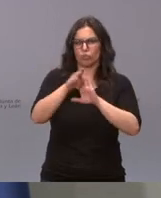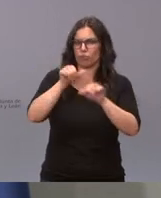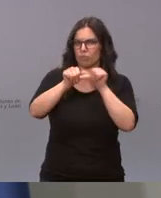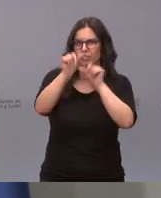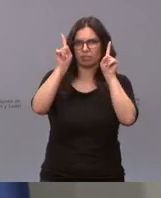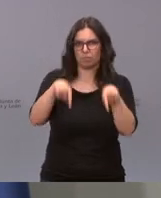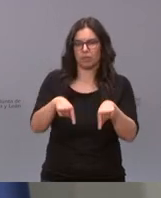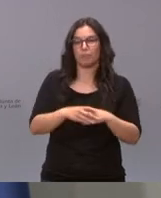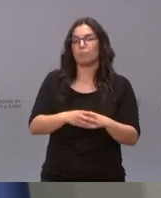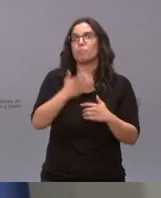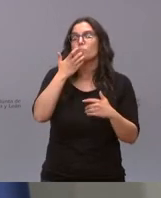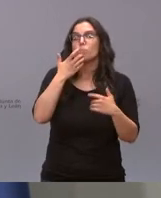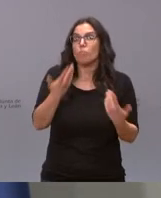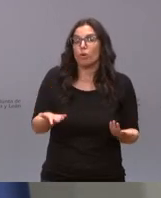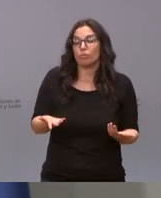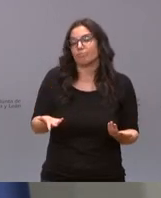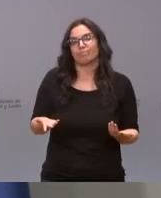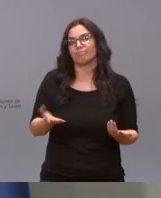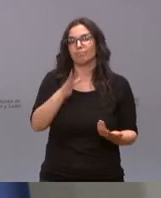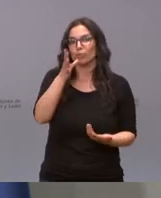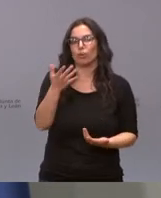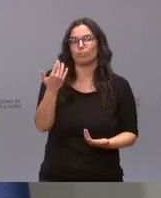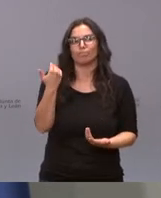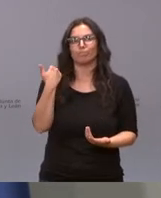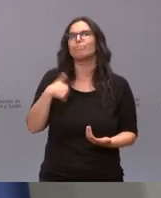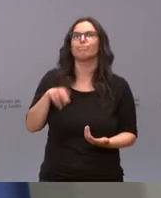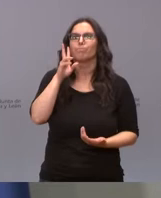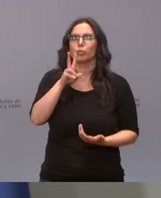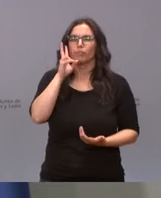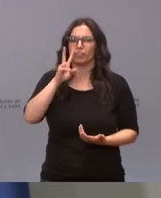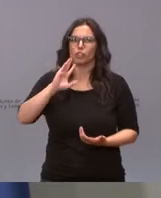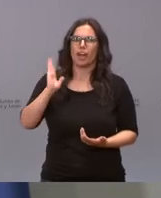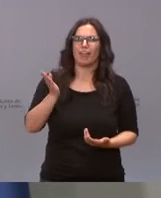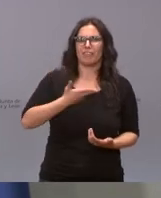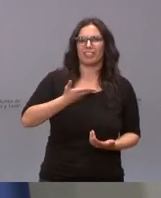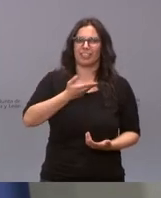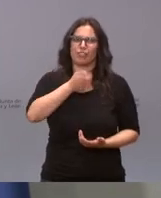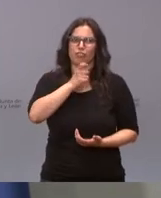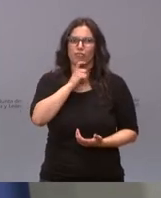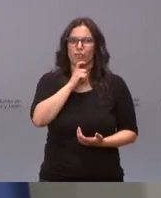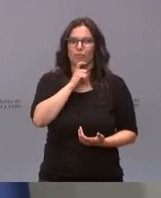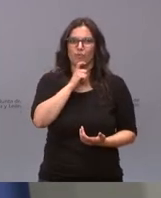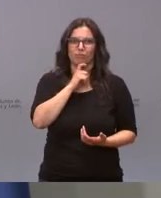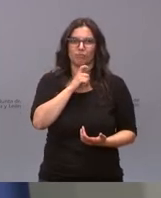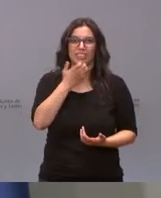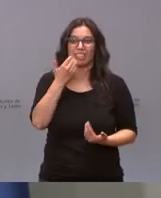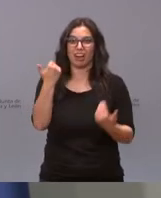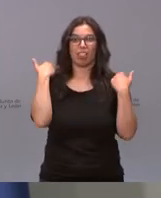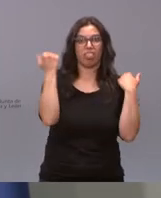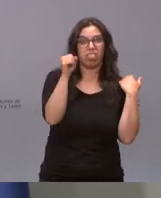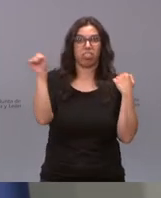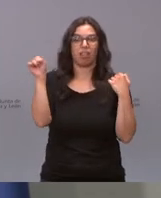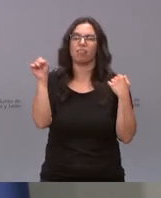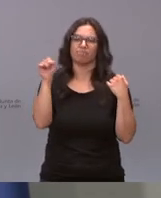entre otras cosas porque hemos visto el alto precio que se paga en ocasiones por la irresponsabilidad